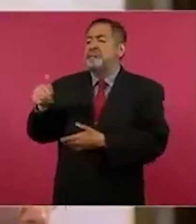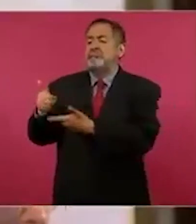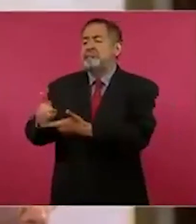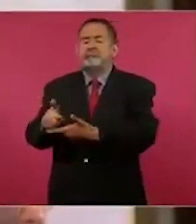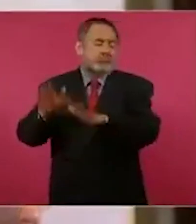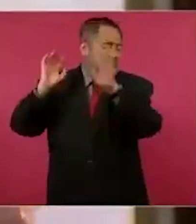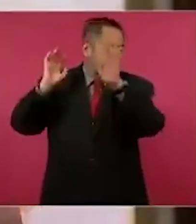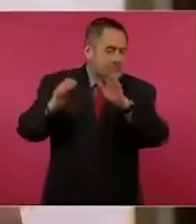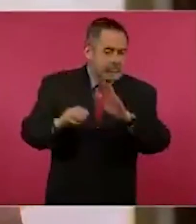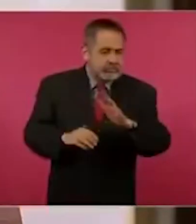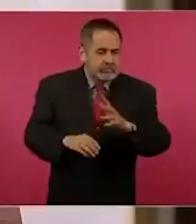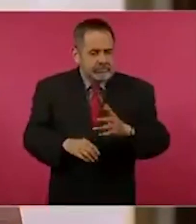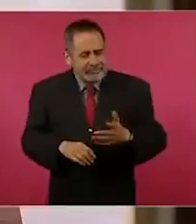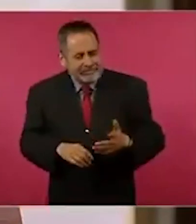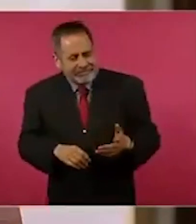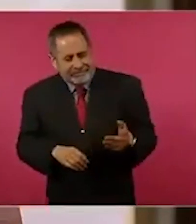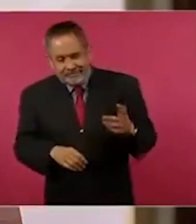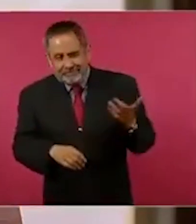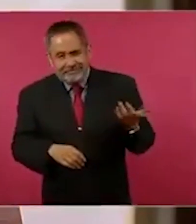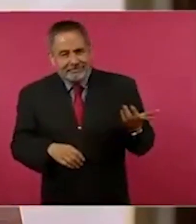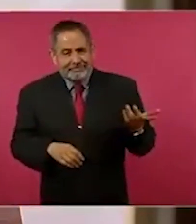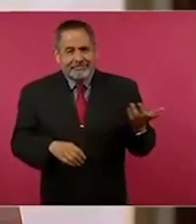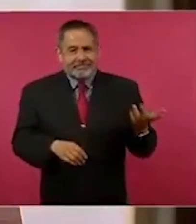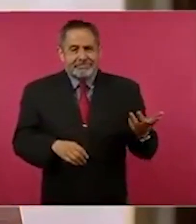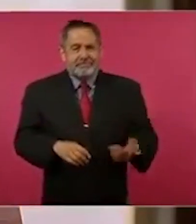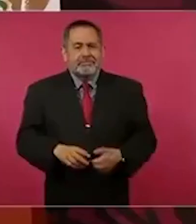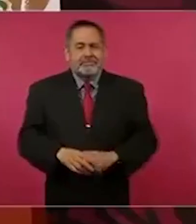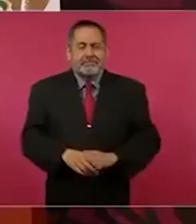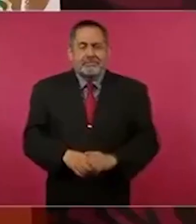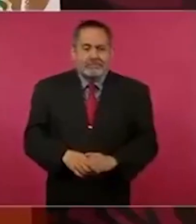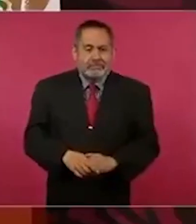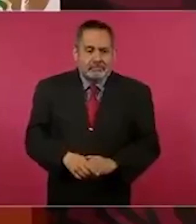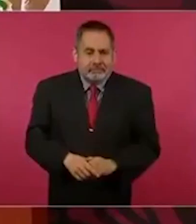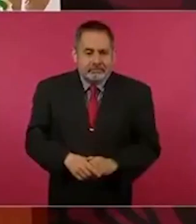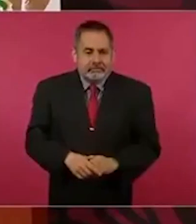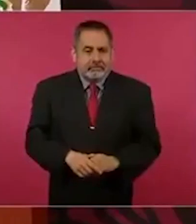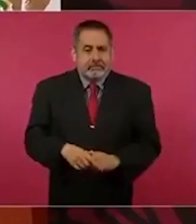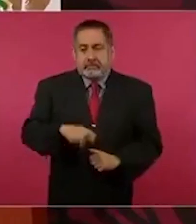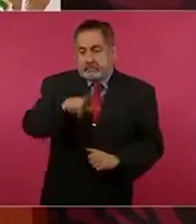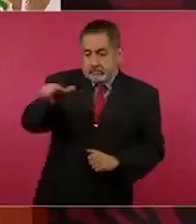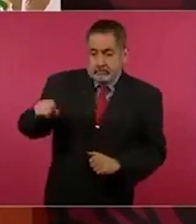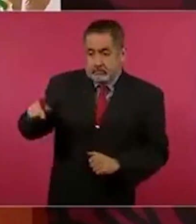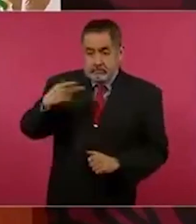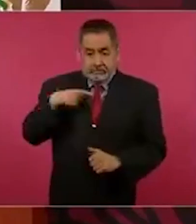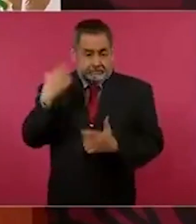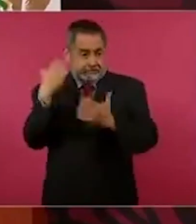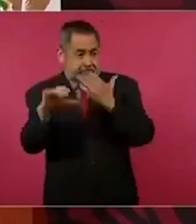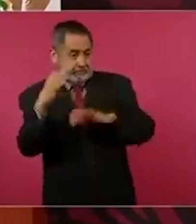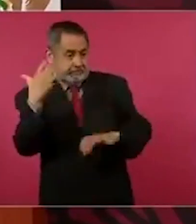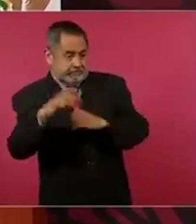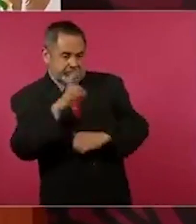Pero esta es una, hay respuestas de la misma gente,